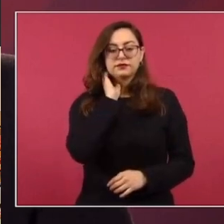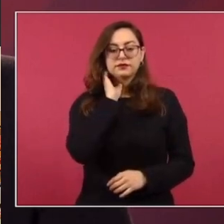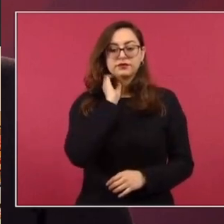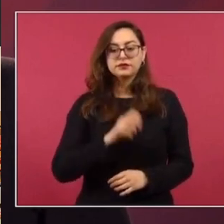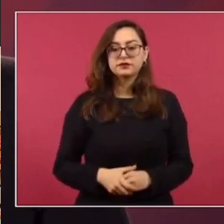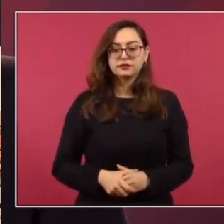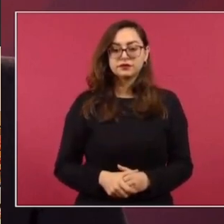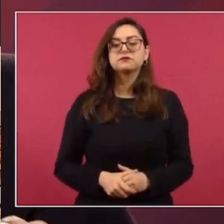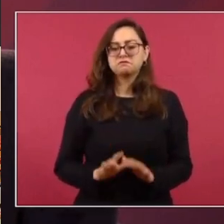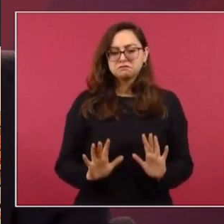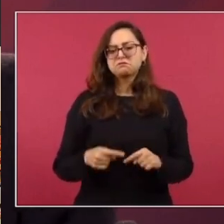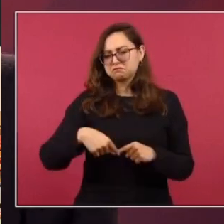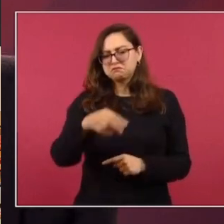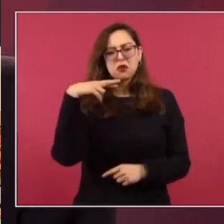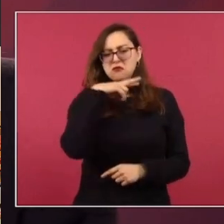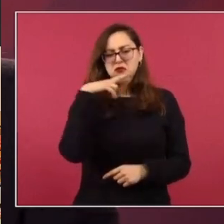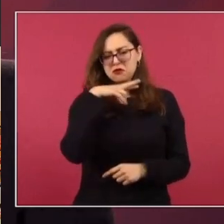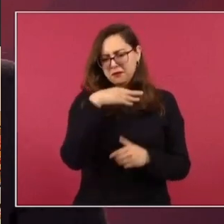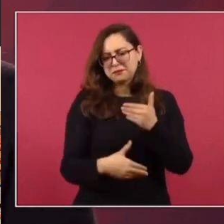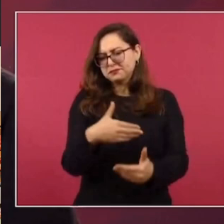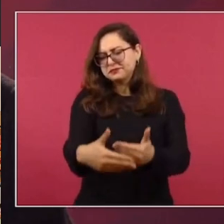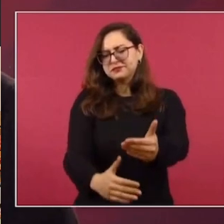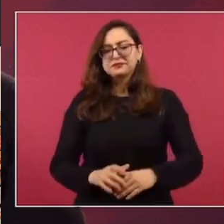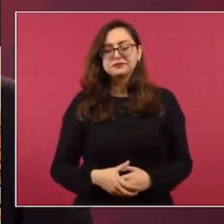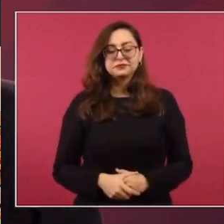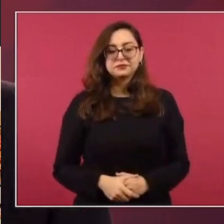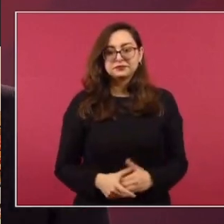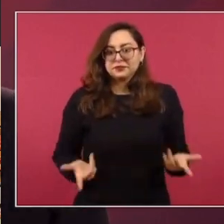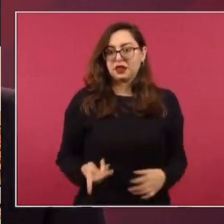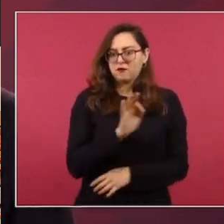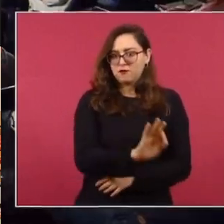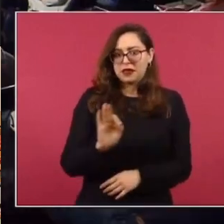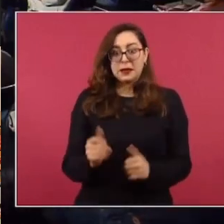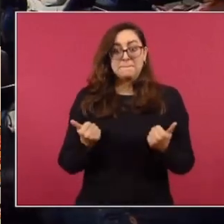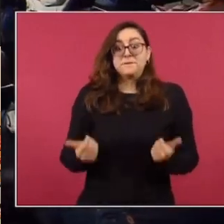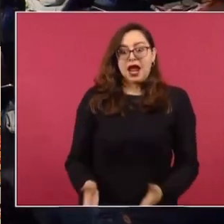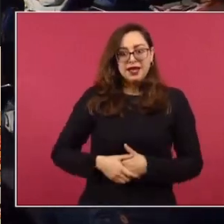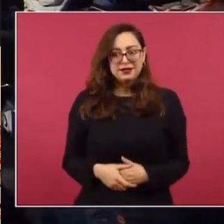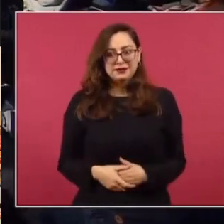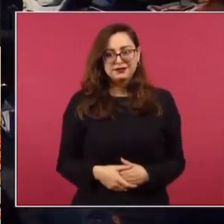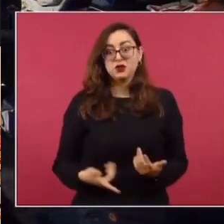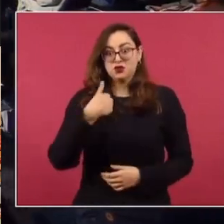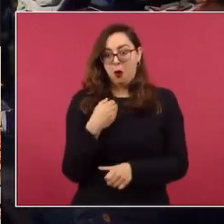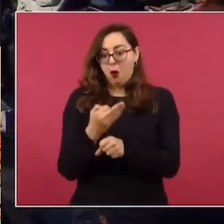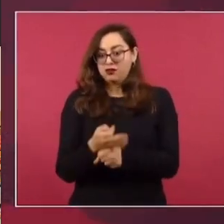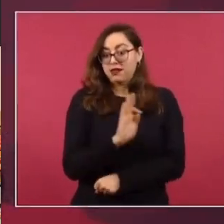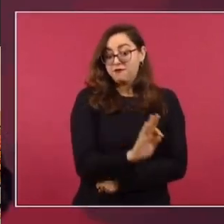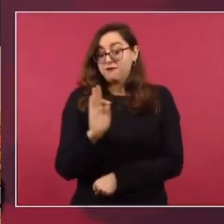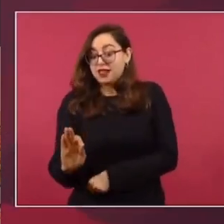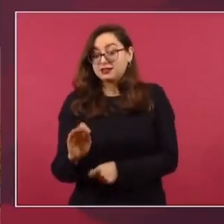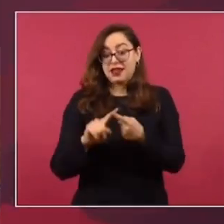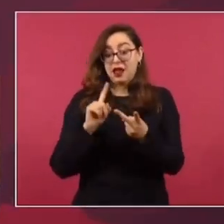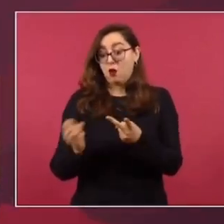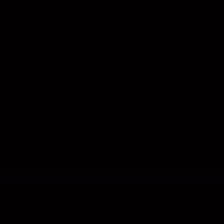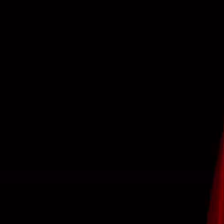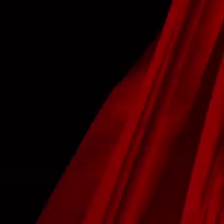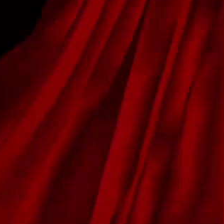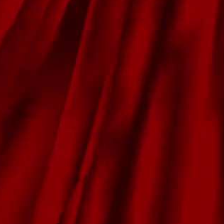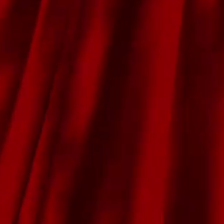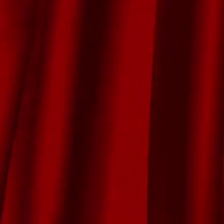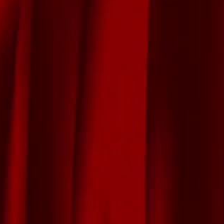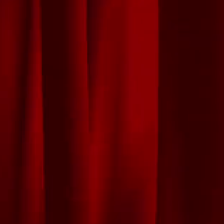ya se van a muy pronto, para que no vayan a decir los expertos de los periódicos que me equivoqué.